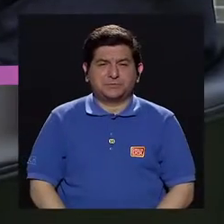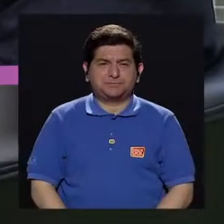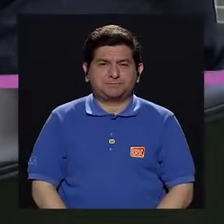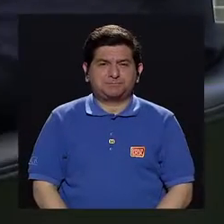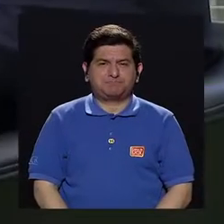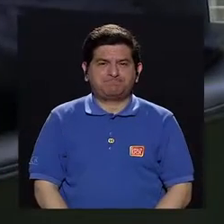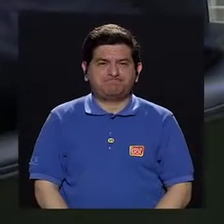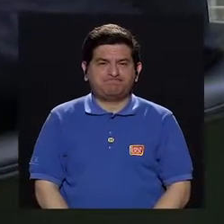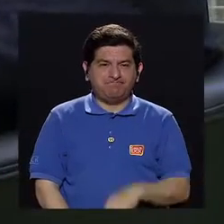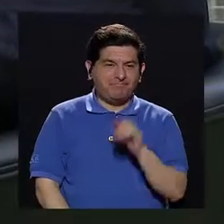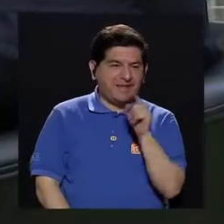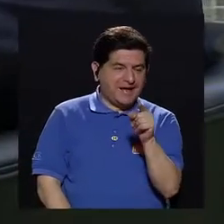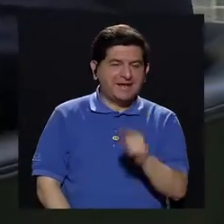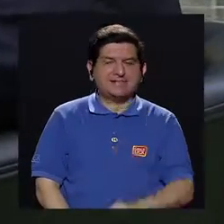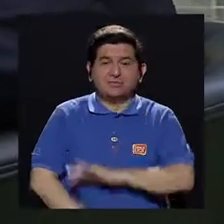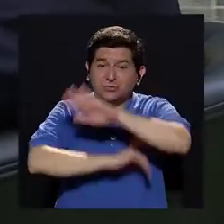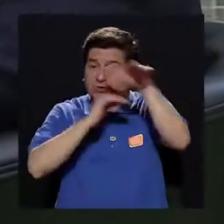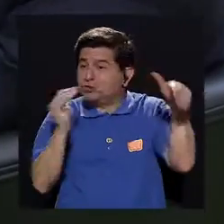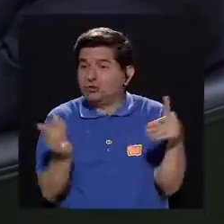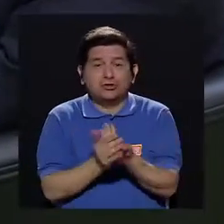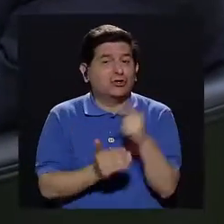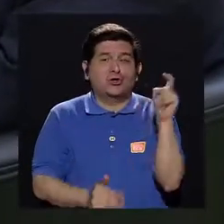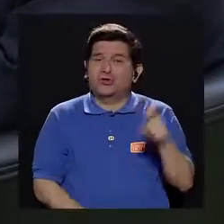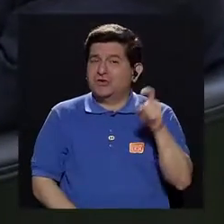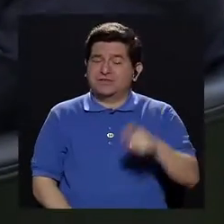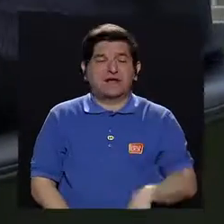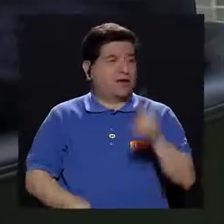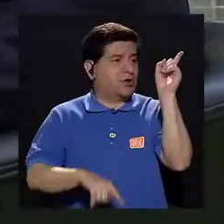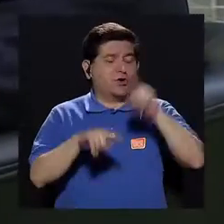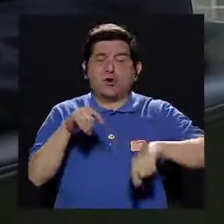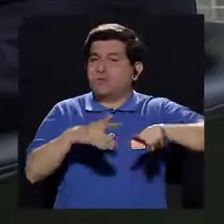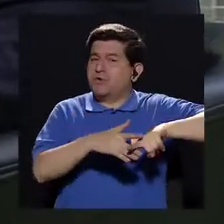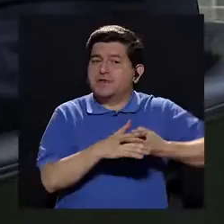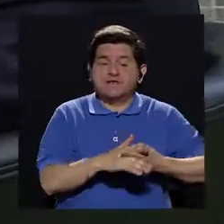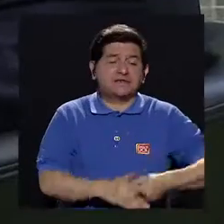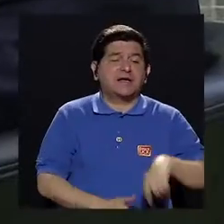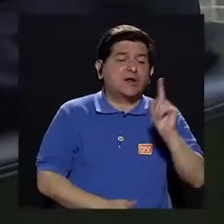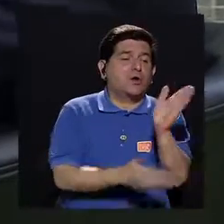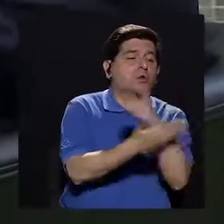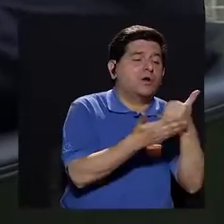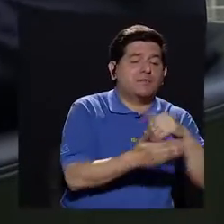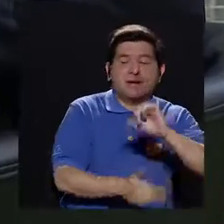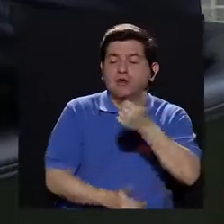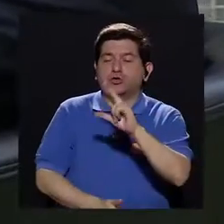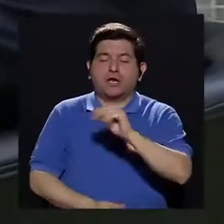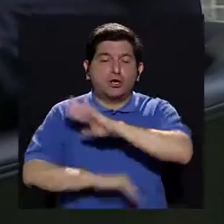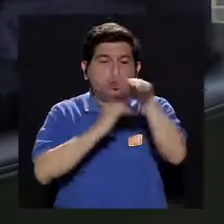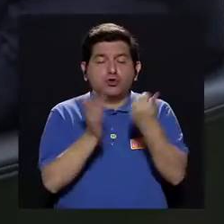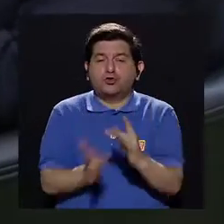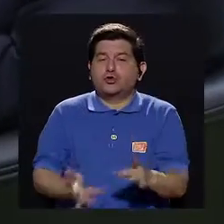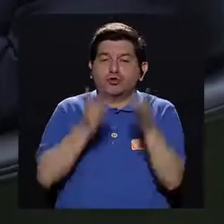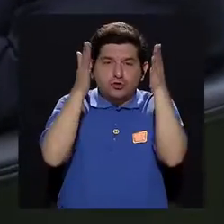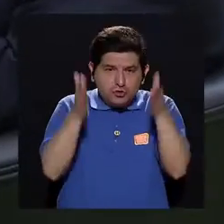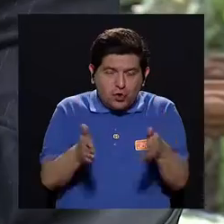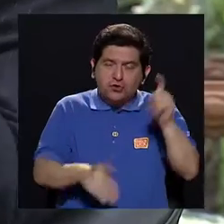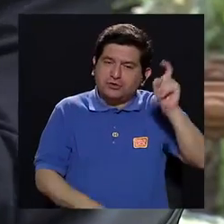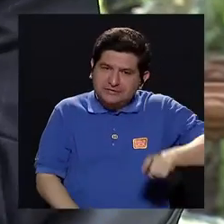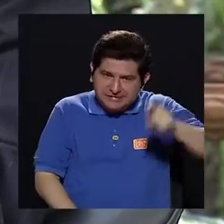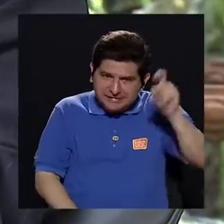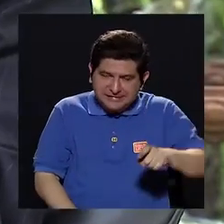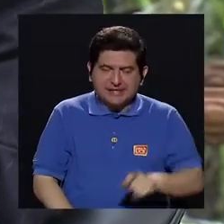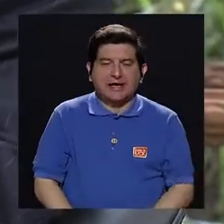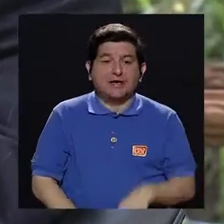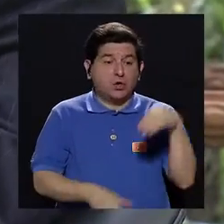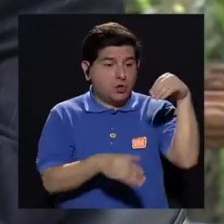es, tienen que ser todos. No podemos iniciar unos y otros no, todos los especialistas. Y se